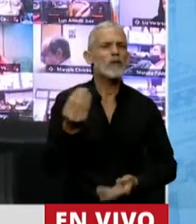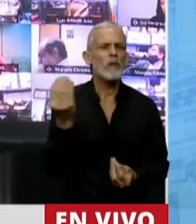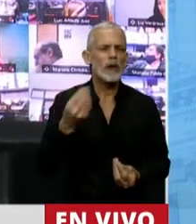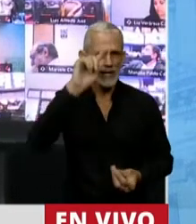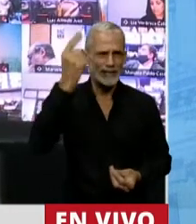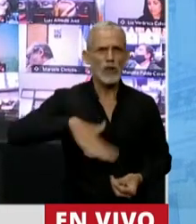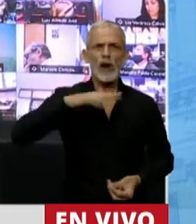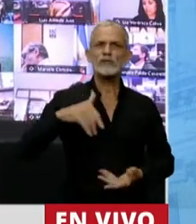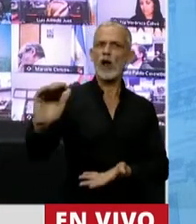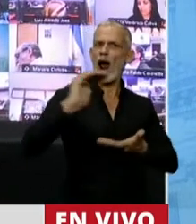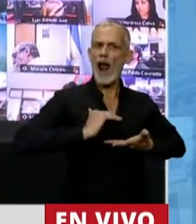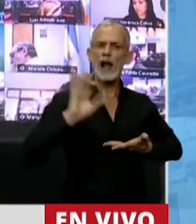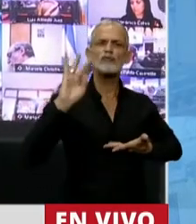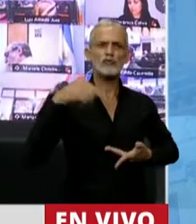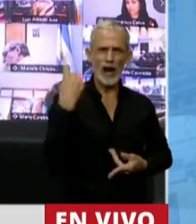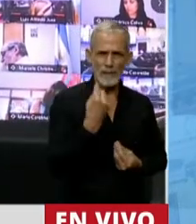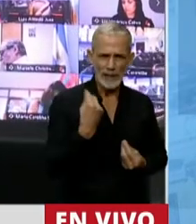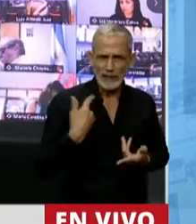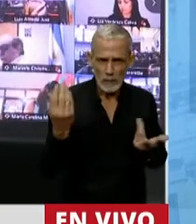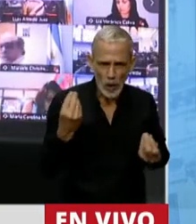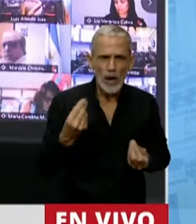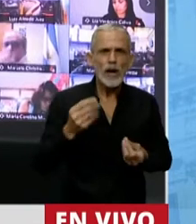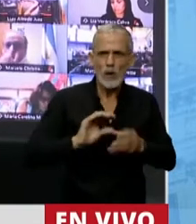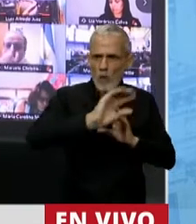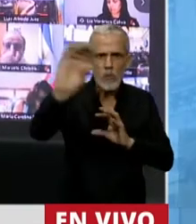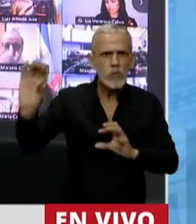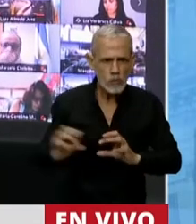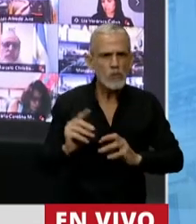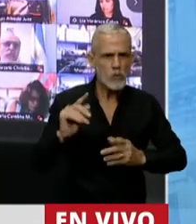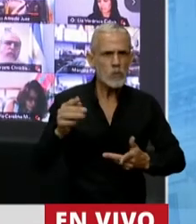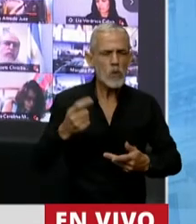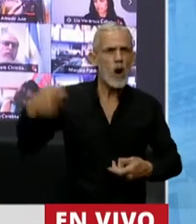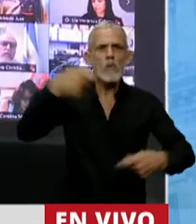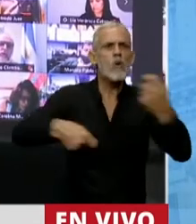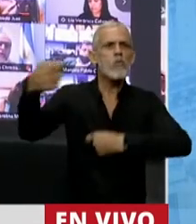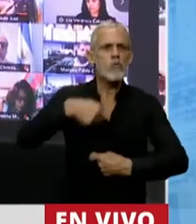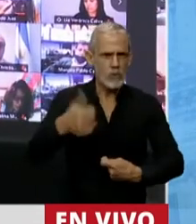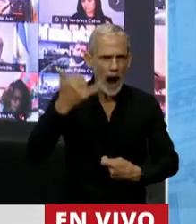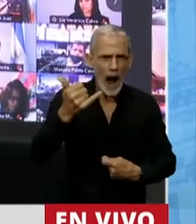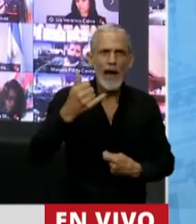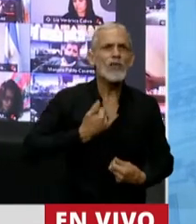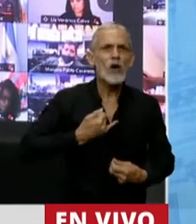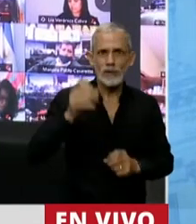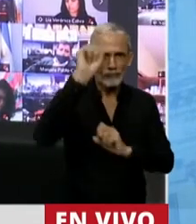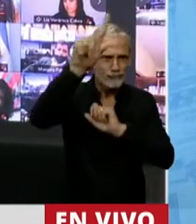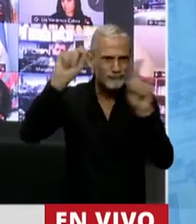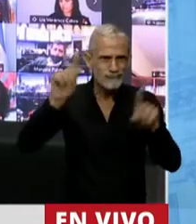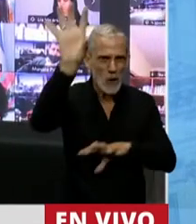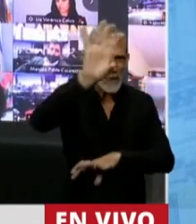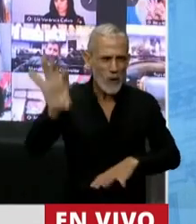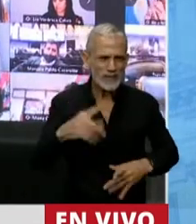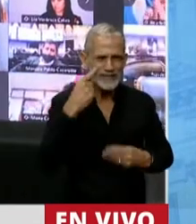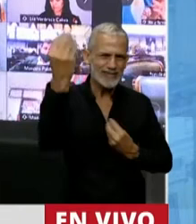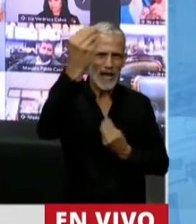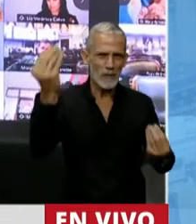el Estado Nacional, si gran parte de las asignaciones del aporte extraordinario, tienen competencia jurisdiccional en las